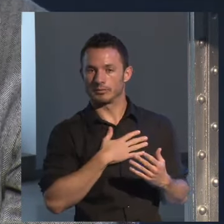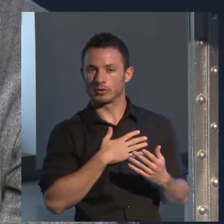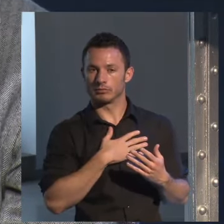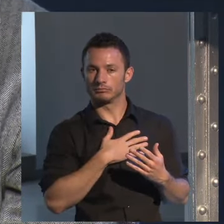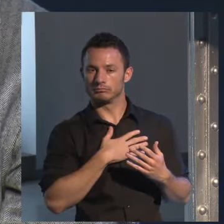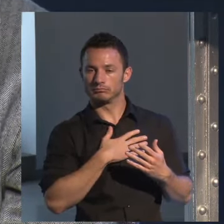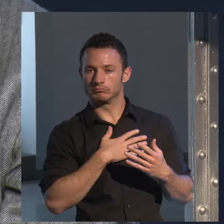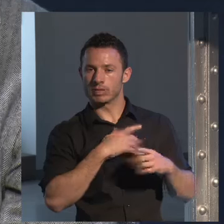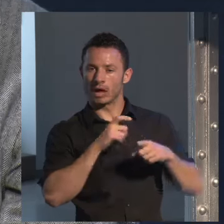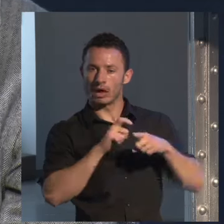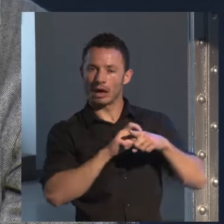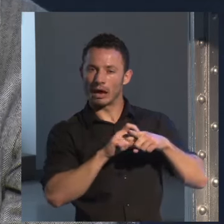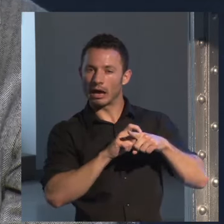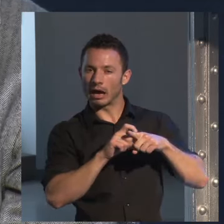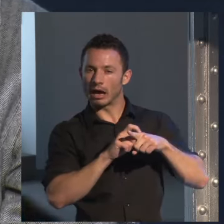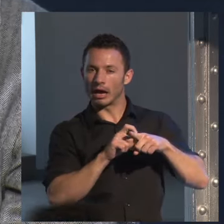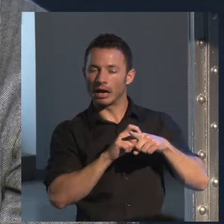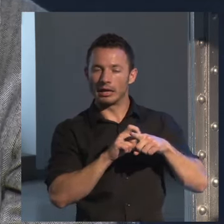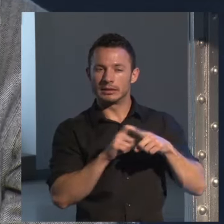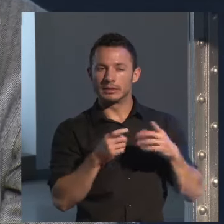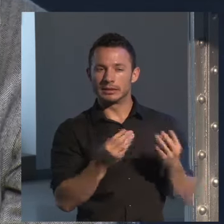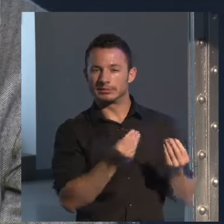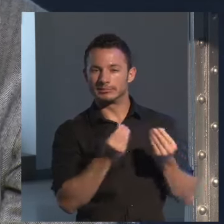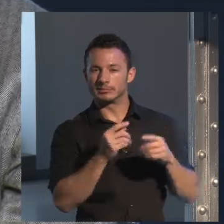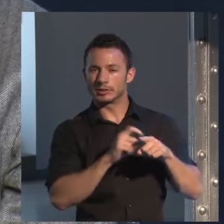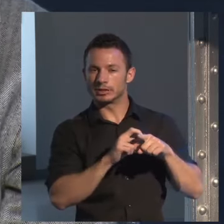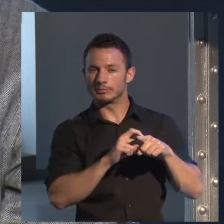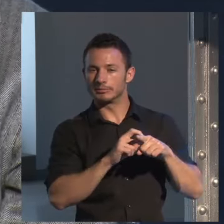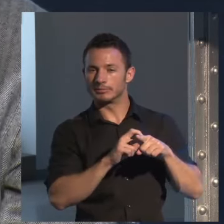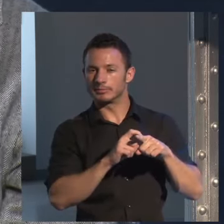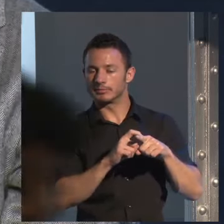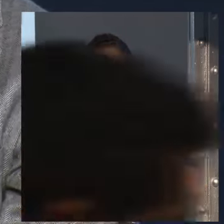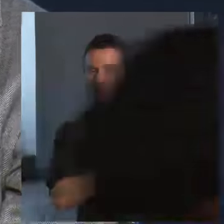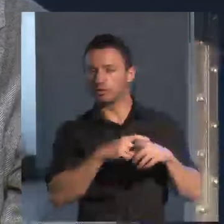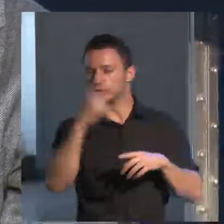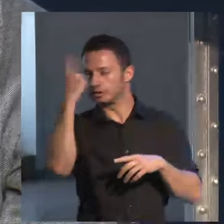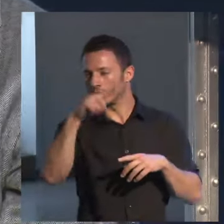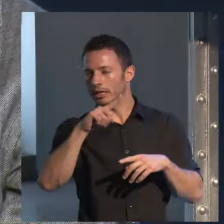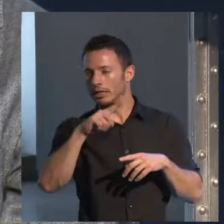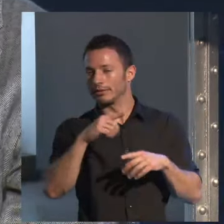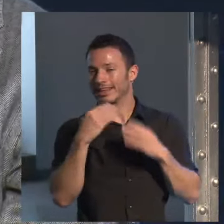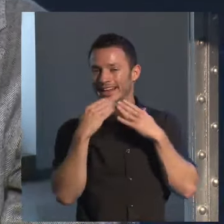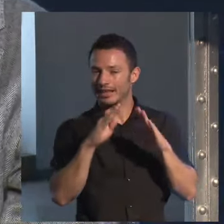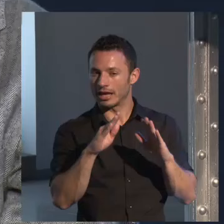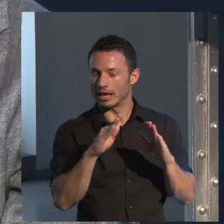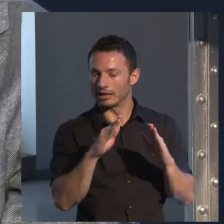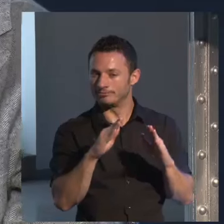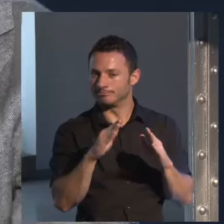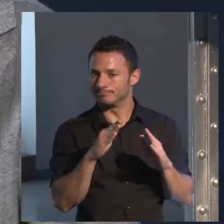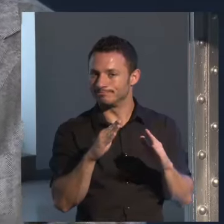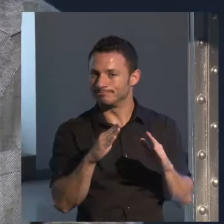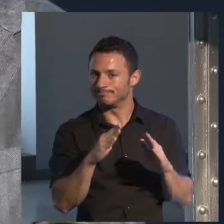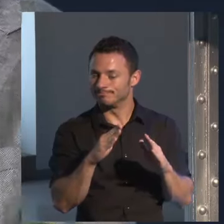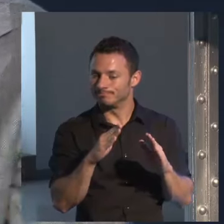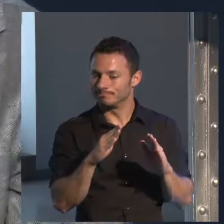muy consciente de lo que podía lograr a través de una mirada que